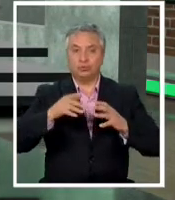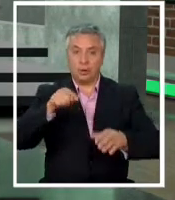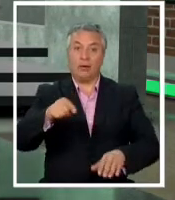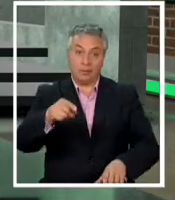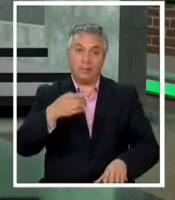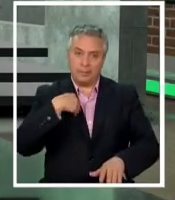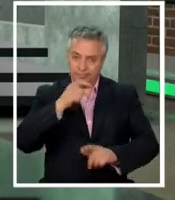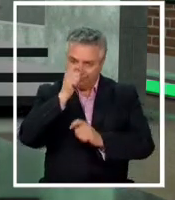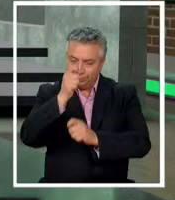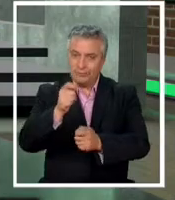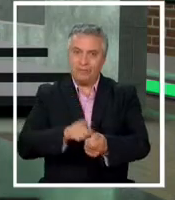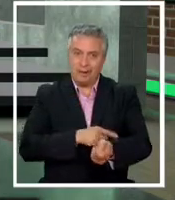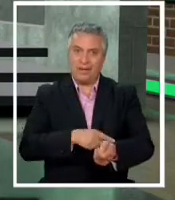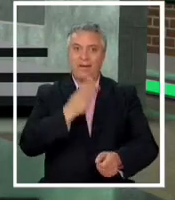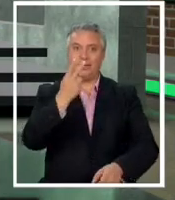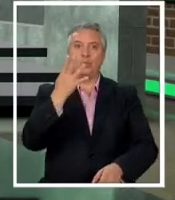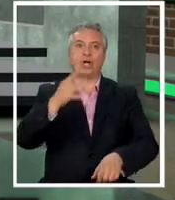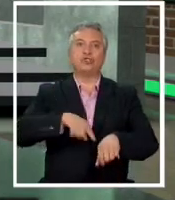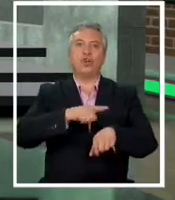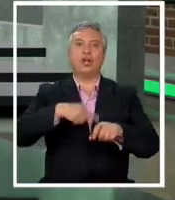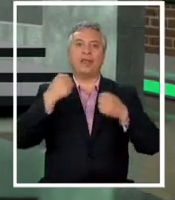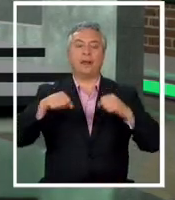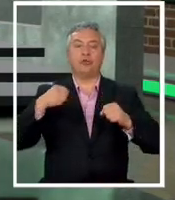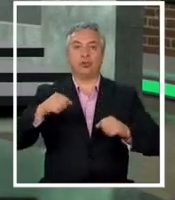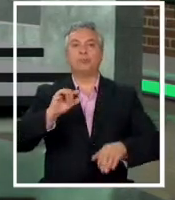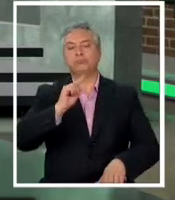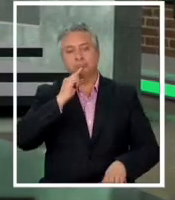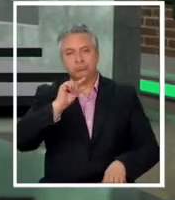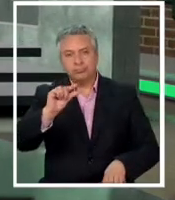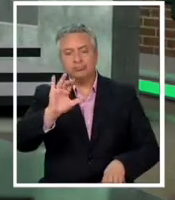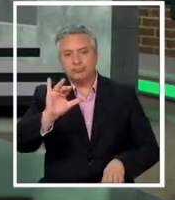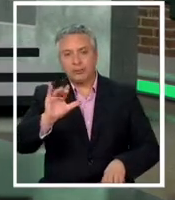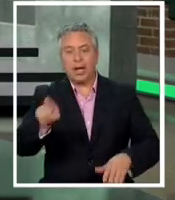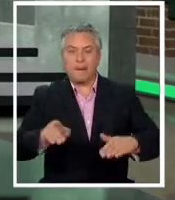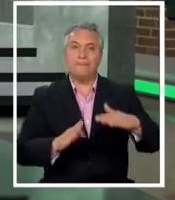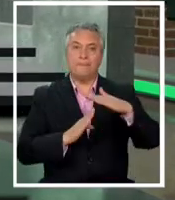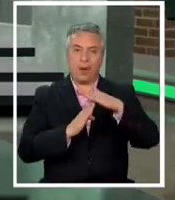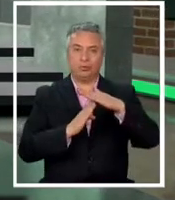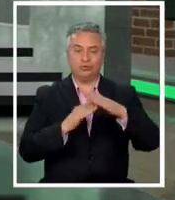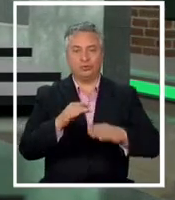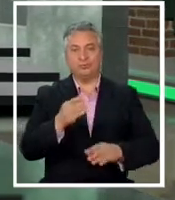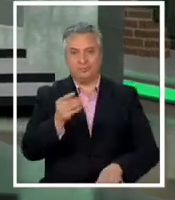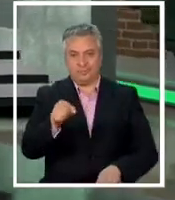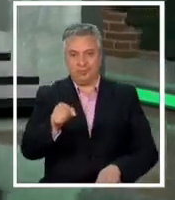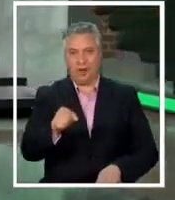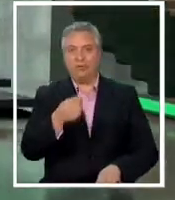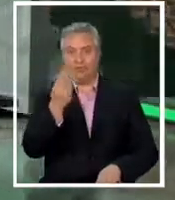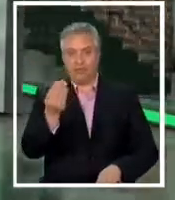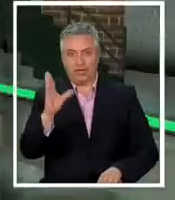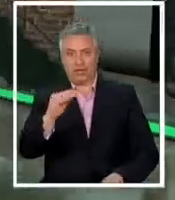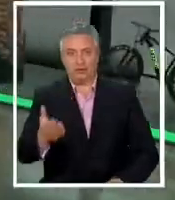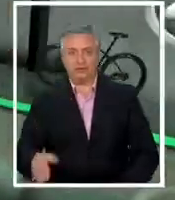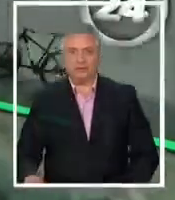24 horas deportes vamos a la pausa ya continúa Connie Eivann acá en 24 horas central buenas noches